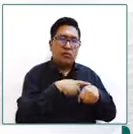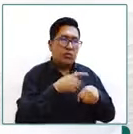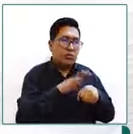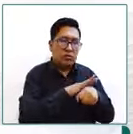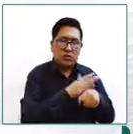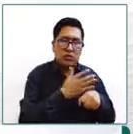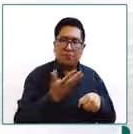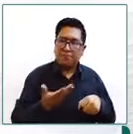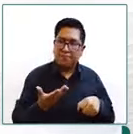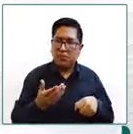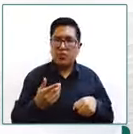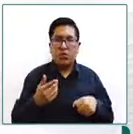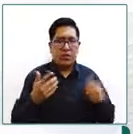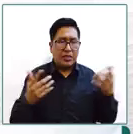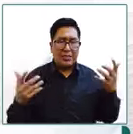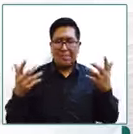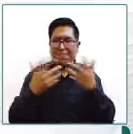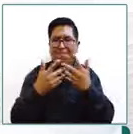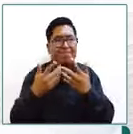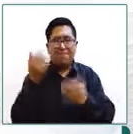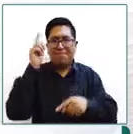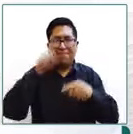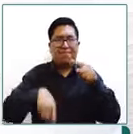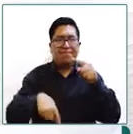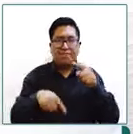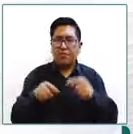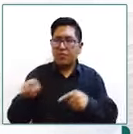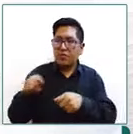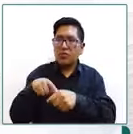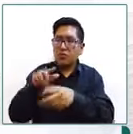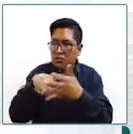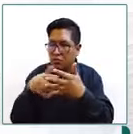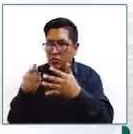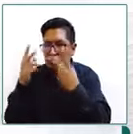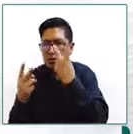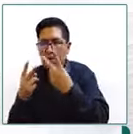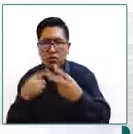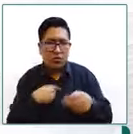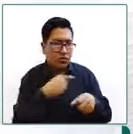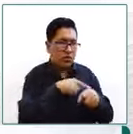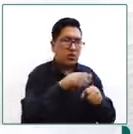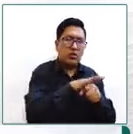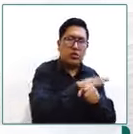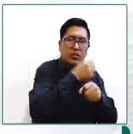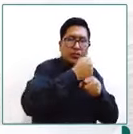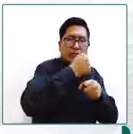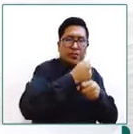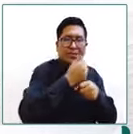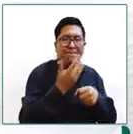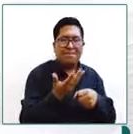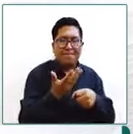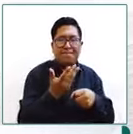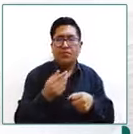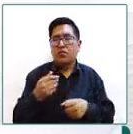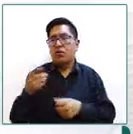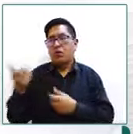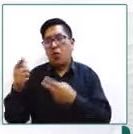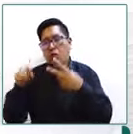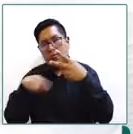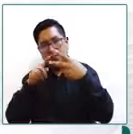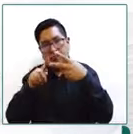que no necesariamente es compatible con el espacio laboral de los familiares las visitas son sugerir